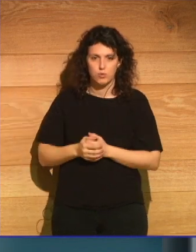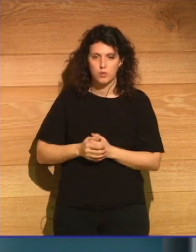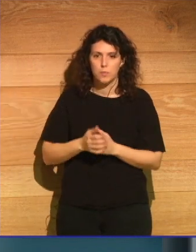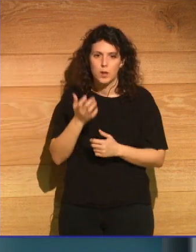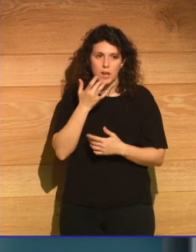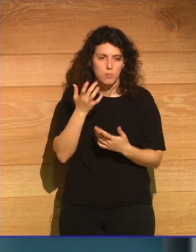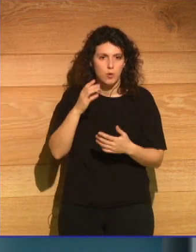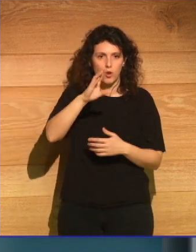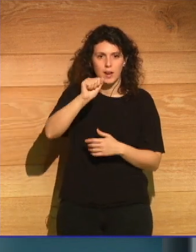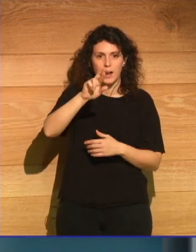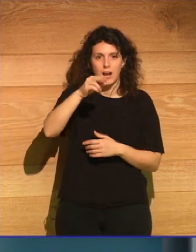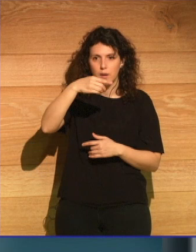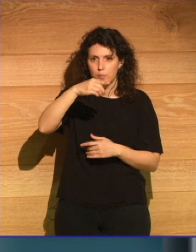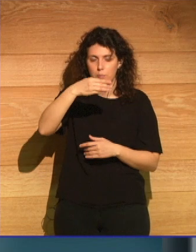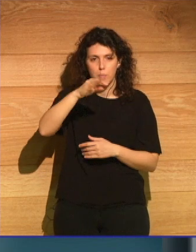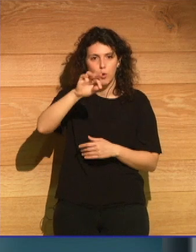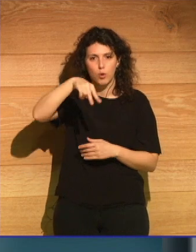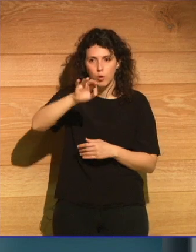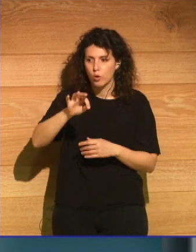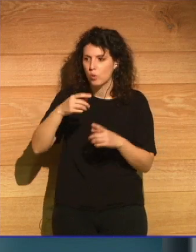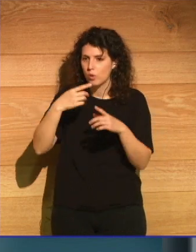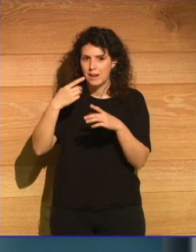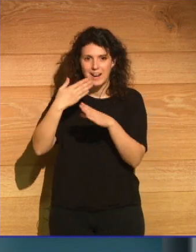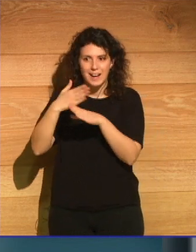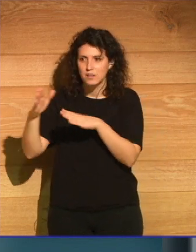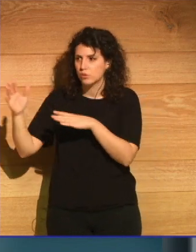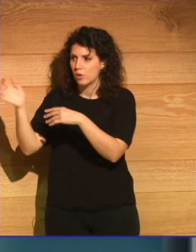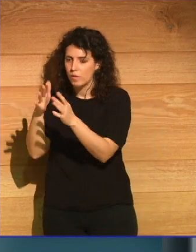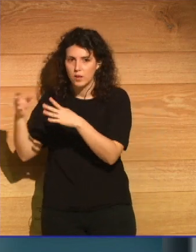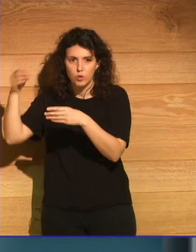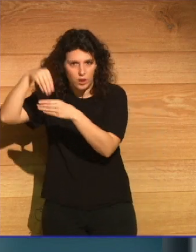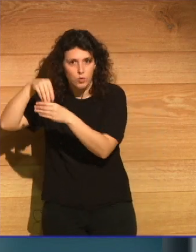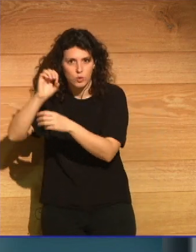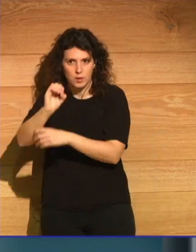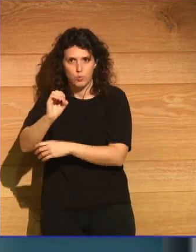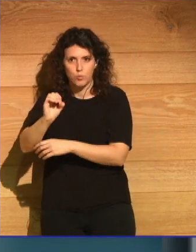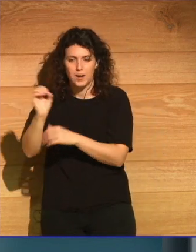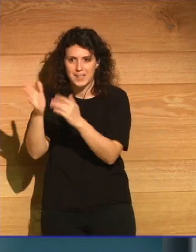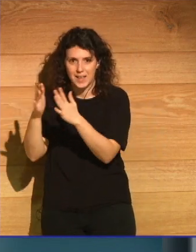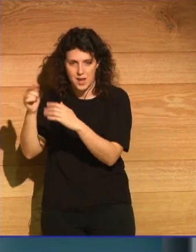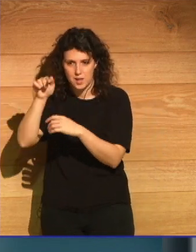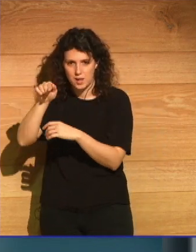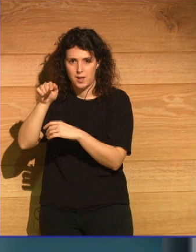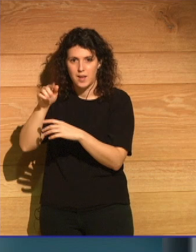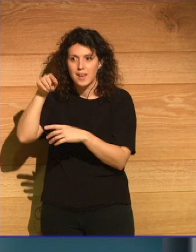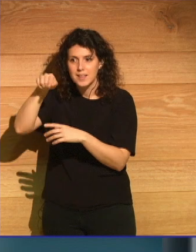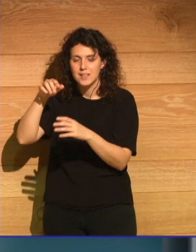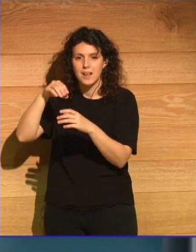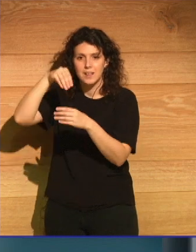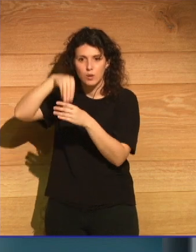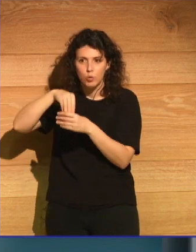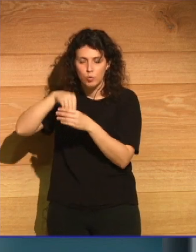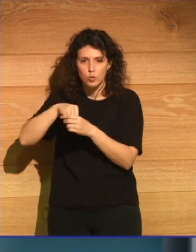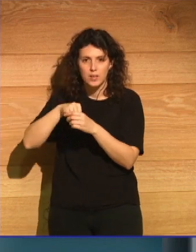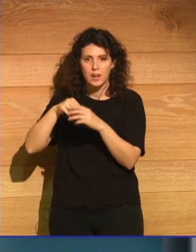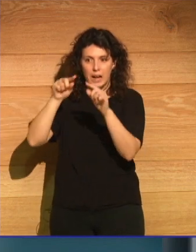Carbono, cualquier rastro que haya sido llevado por los vientos están presentes en estas capas que se